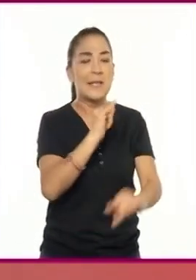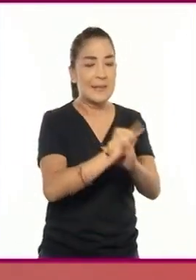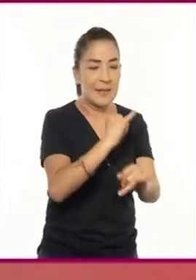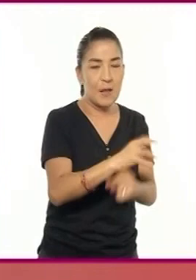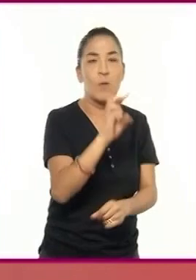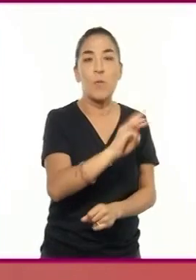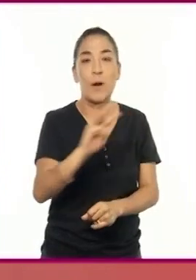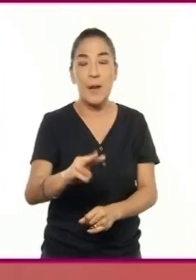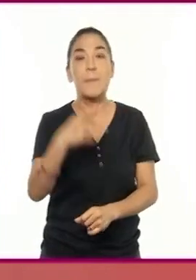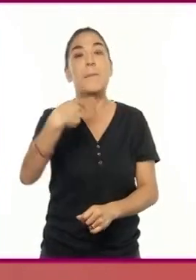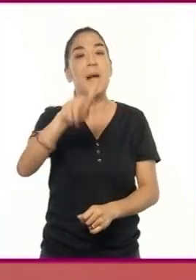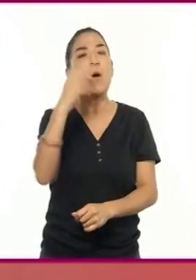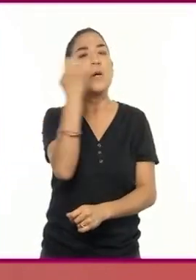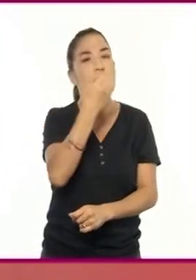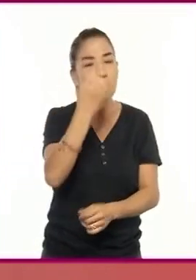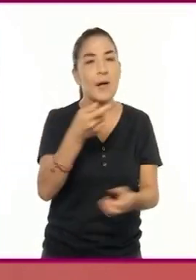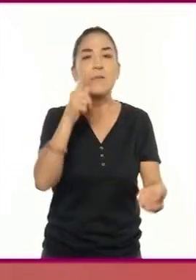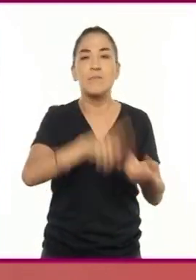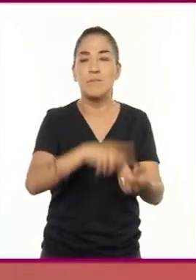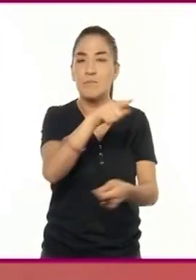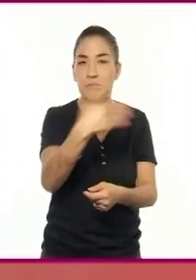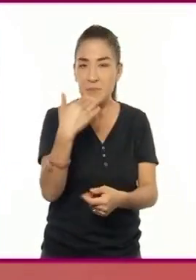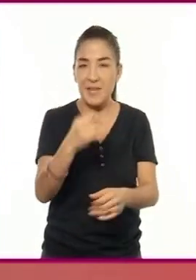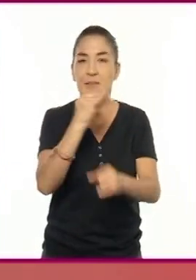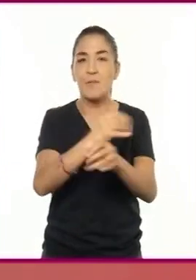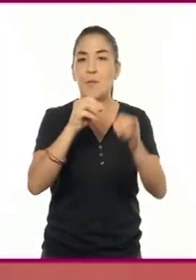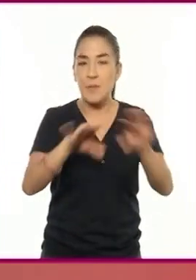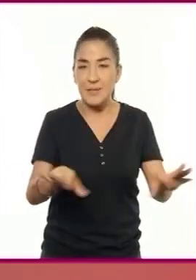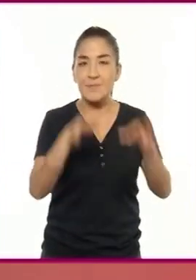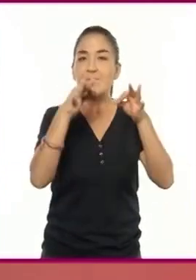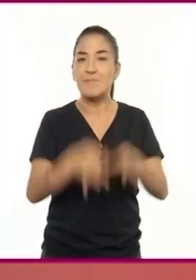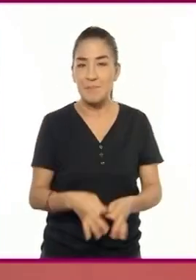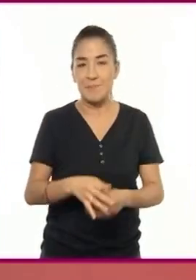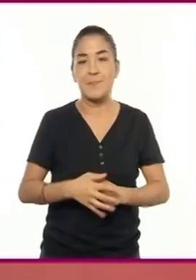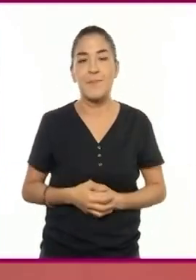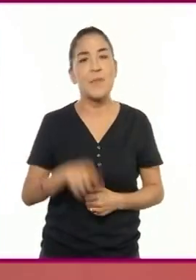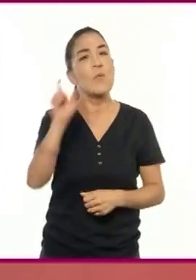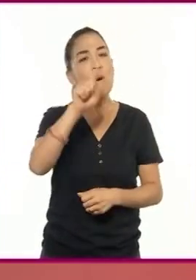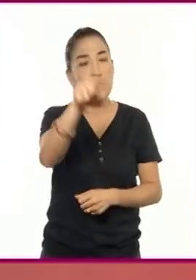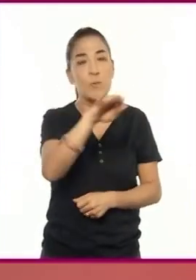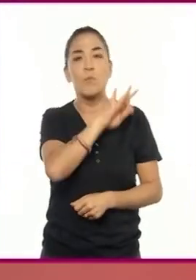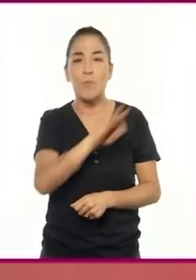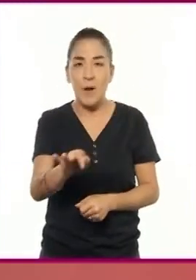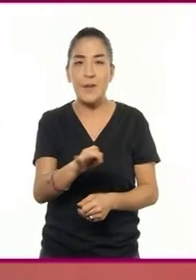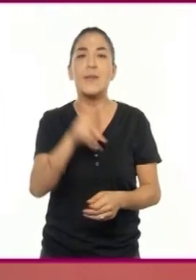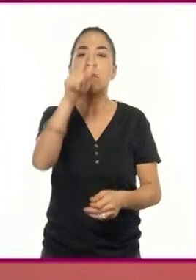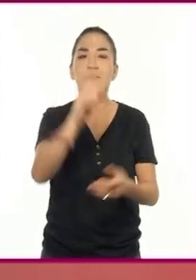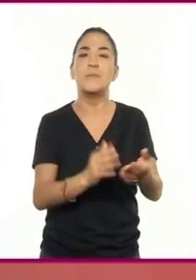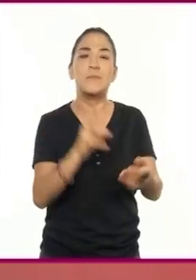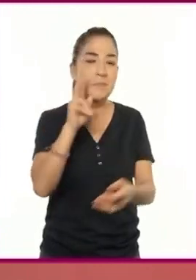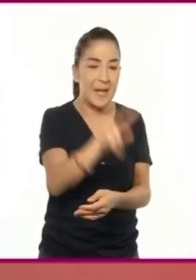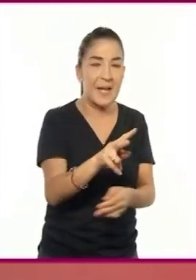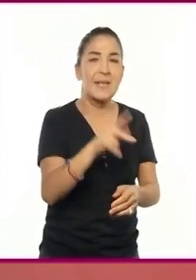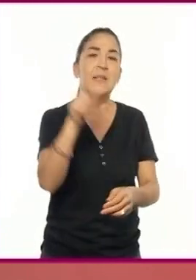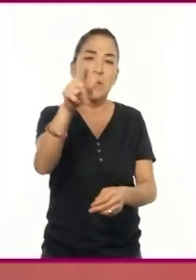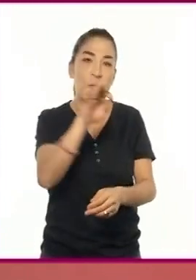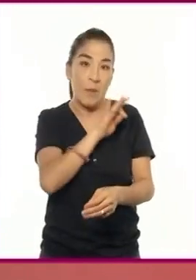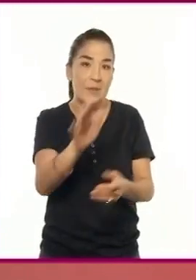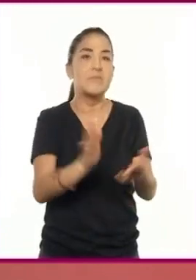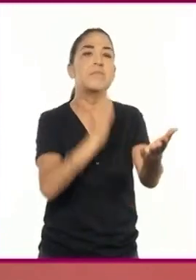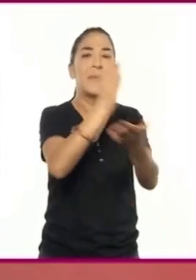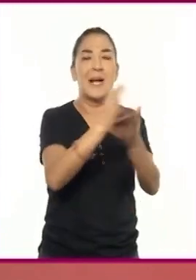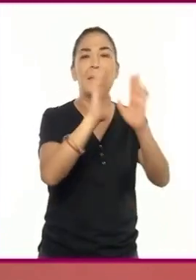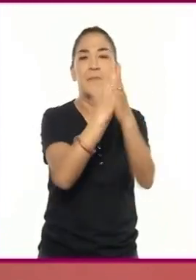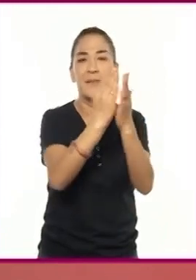navegadores académicos para reforzar el tema de manera efectiva. Cuando puedan, visiten la biblioteca de su localidad y lean